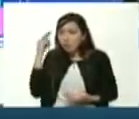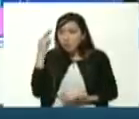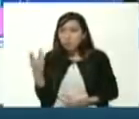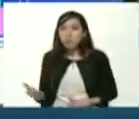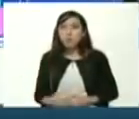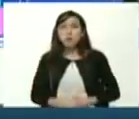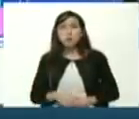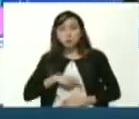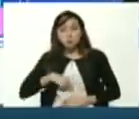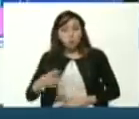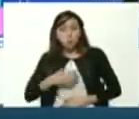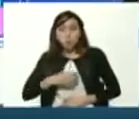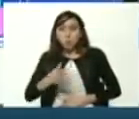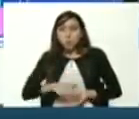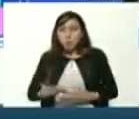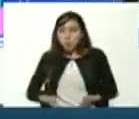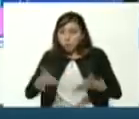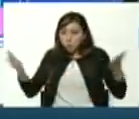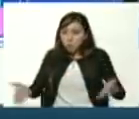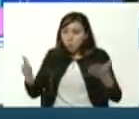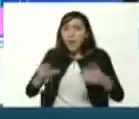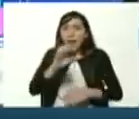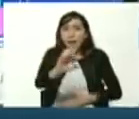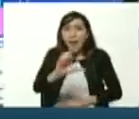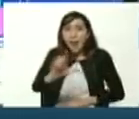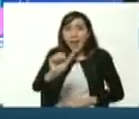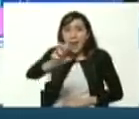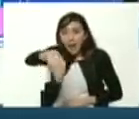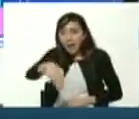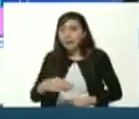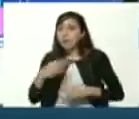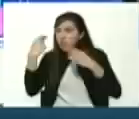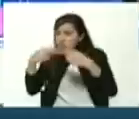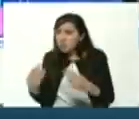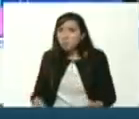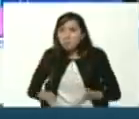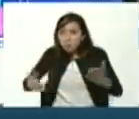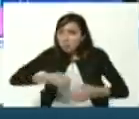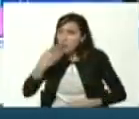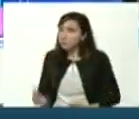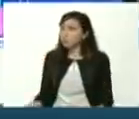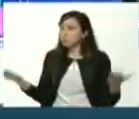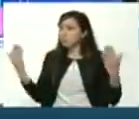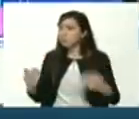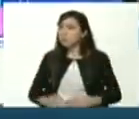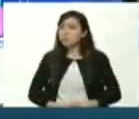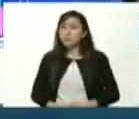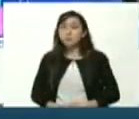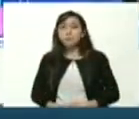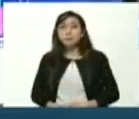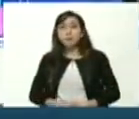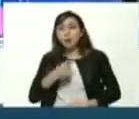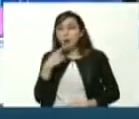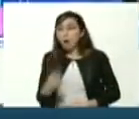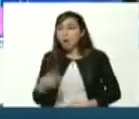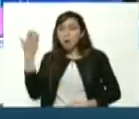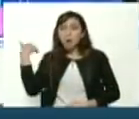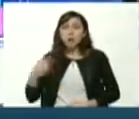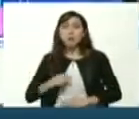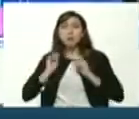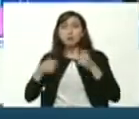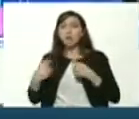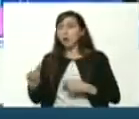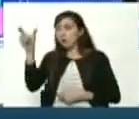no hemos podido levantar la ELAM al nivel que debe estar no hemos podido chicos como dijera Aristóbulo chicos